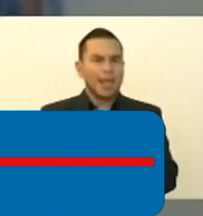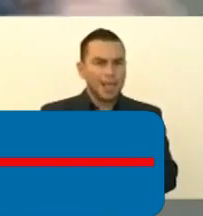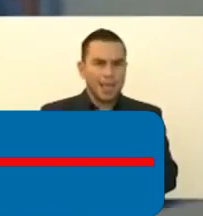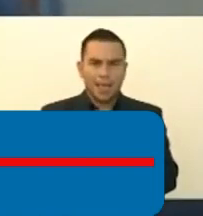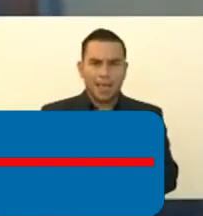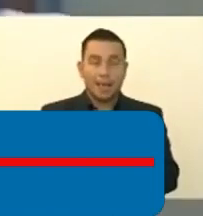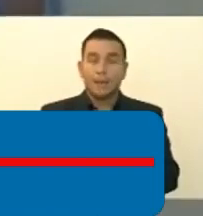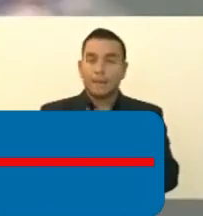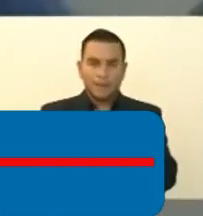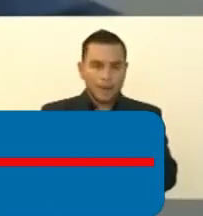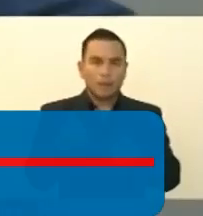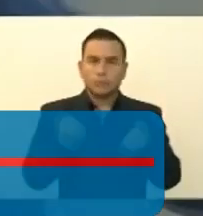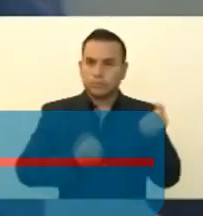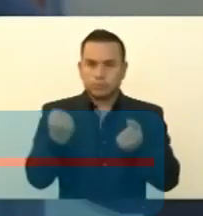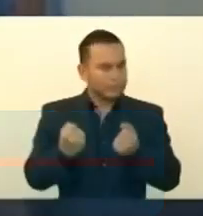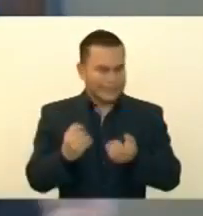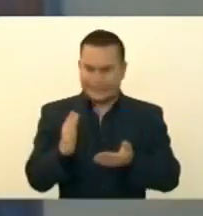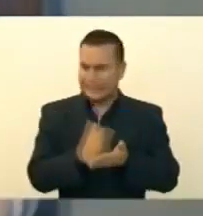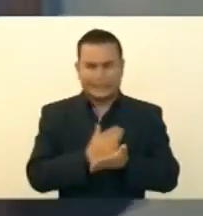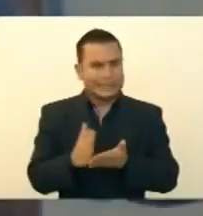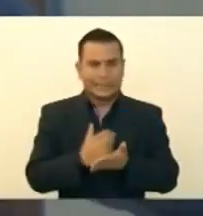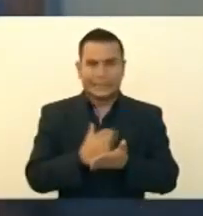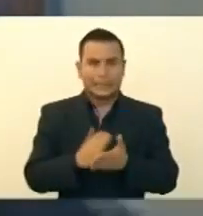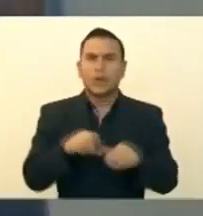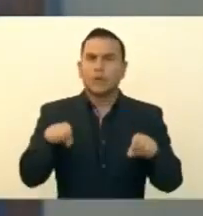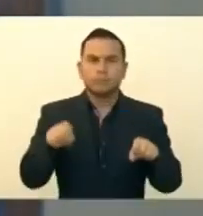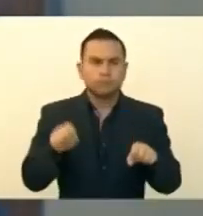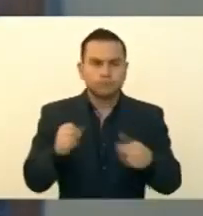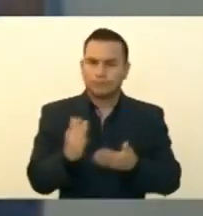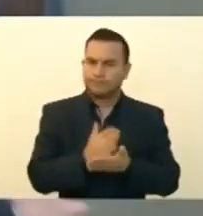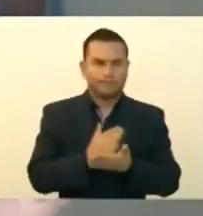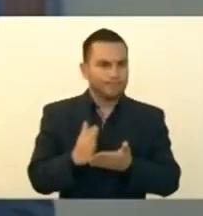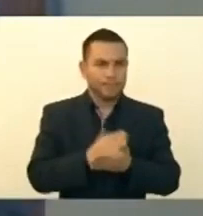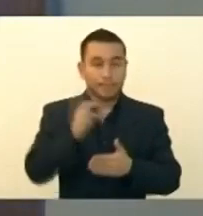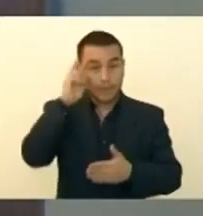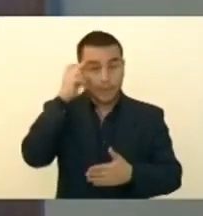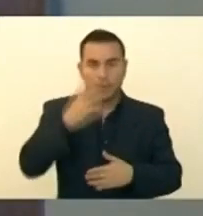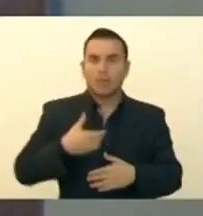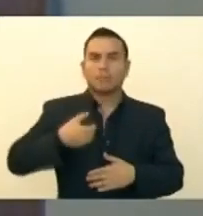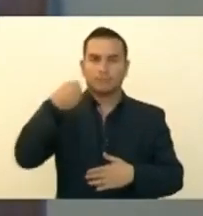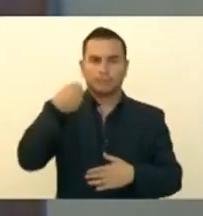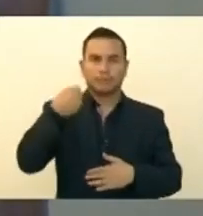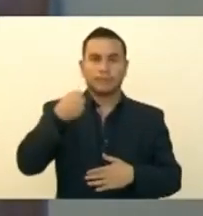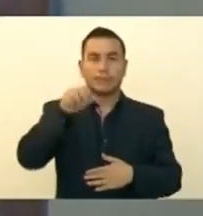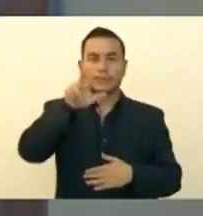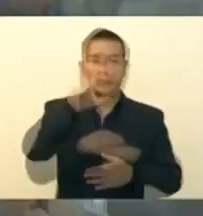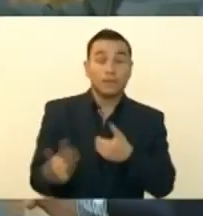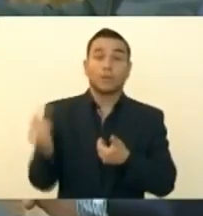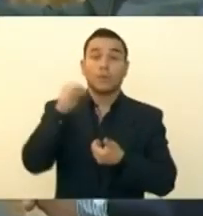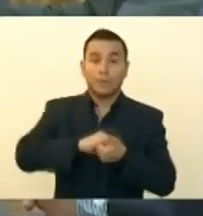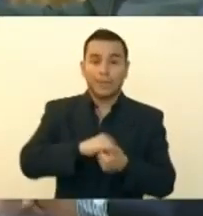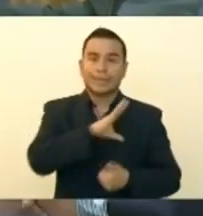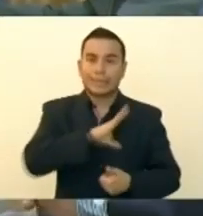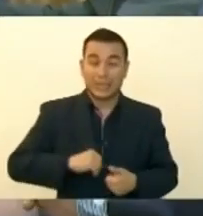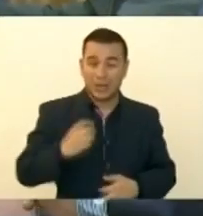los pagos de automóviles, los pagos de motocicletas, todos esos pagos están suspendidos. Hay una moratoria legal de tres meses.